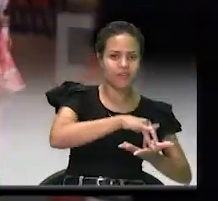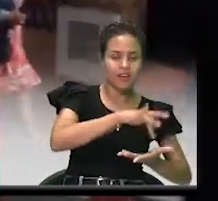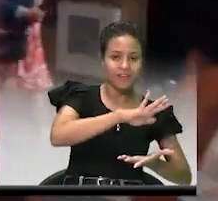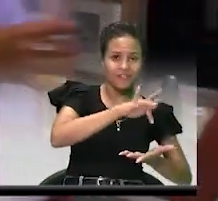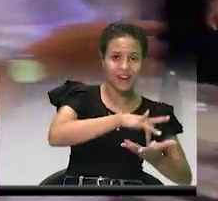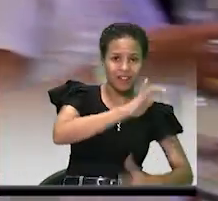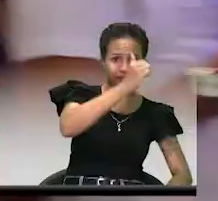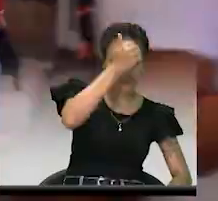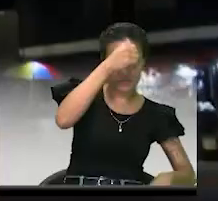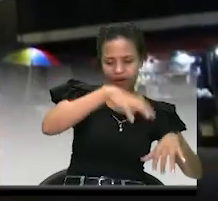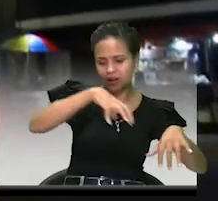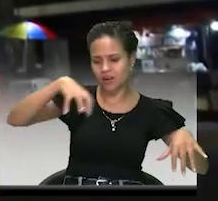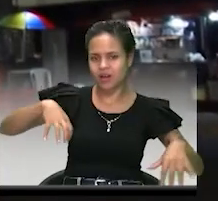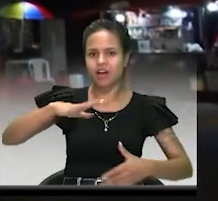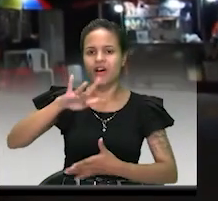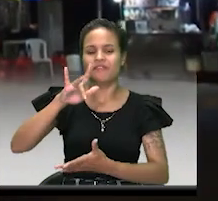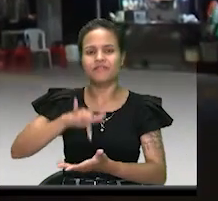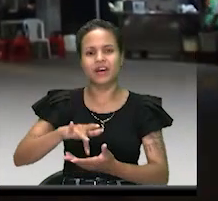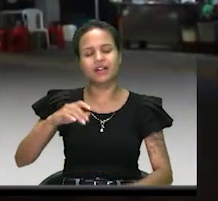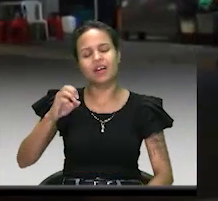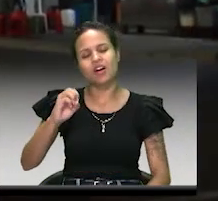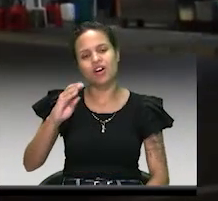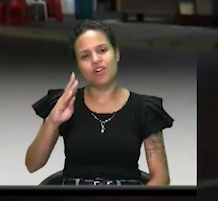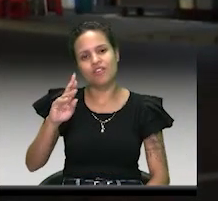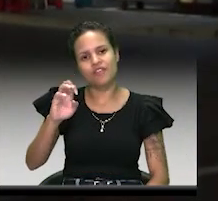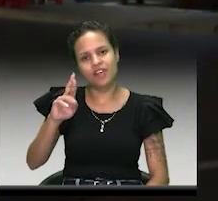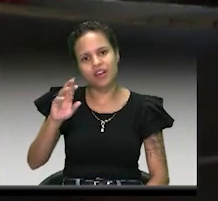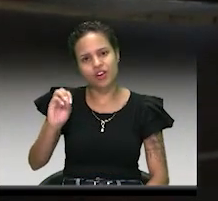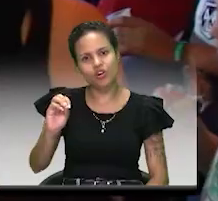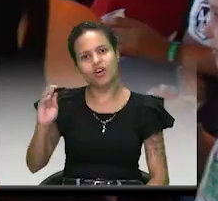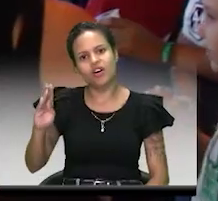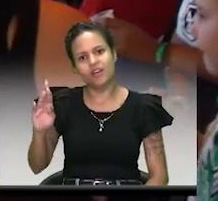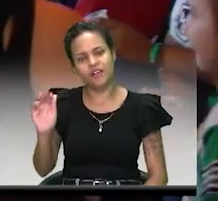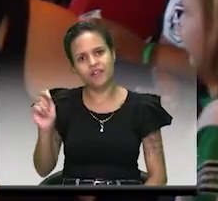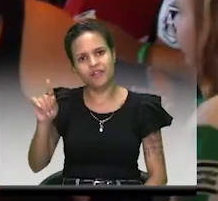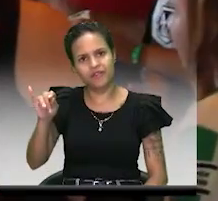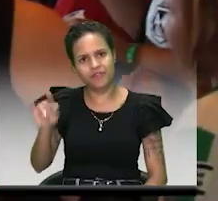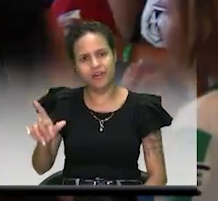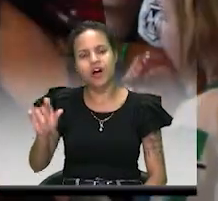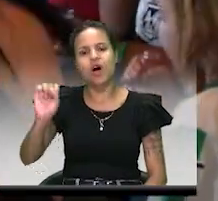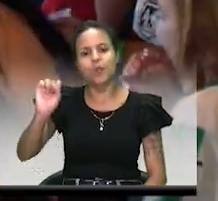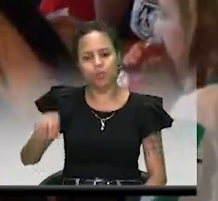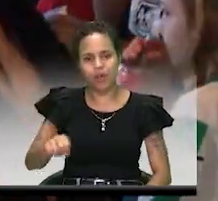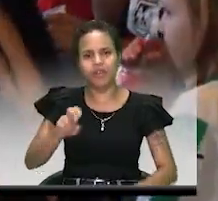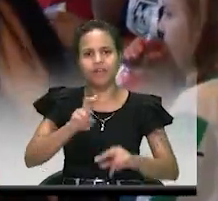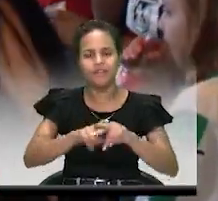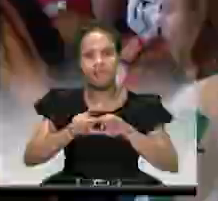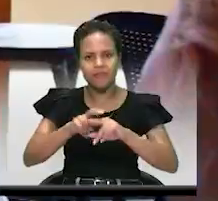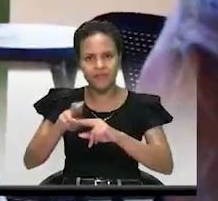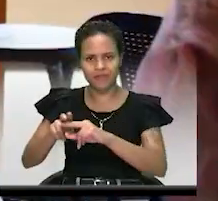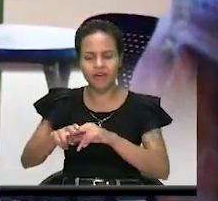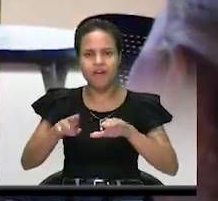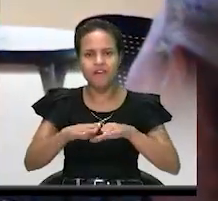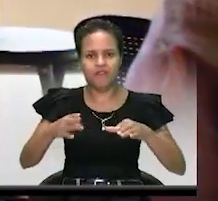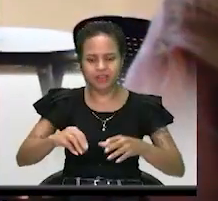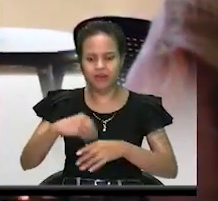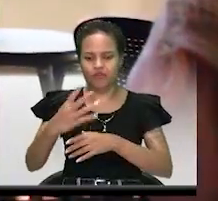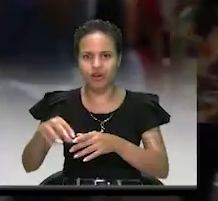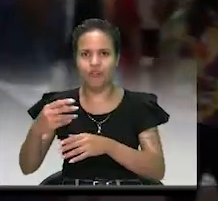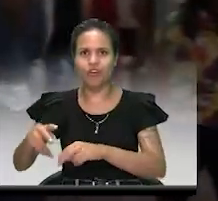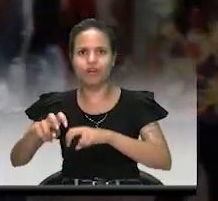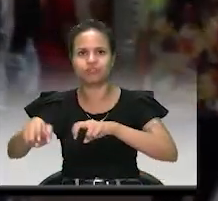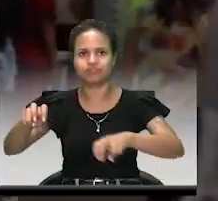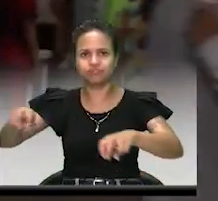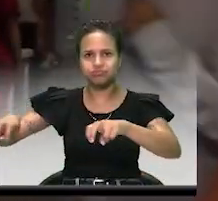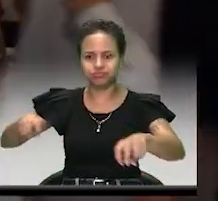Parques Obrero Brasil podrán ampliar sus sillas y mesas para atender de la mejor manera a todos los propios y turistas que